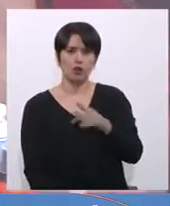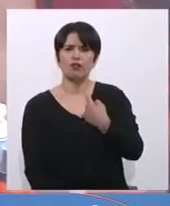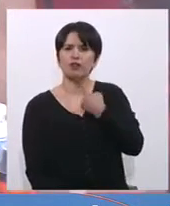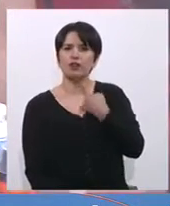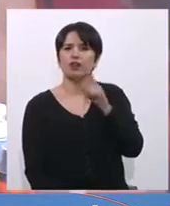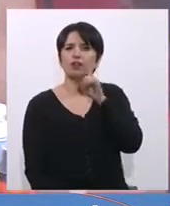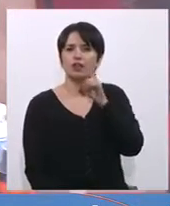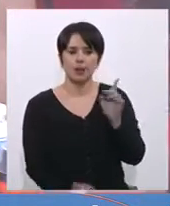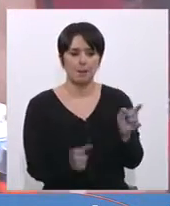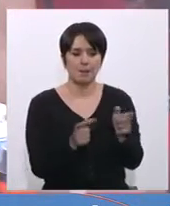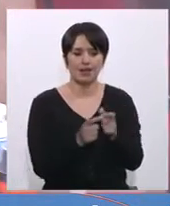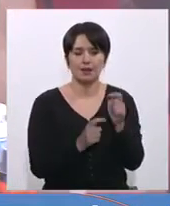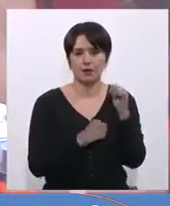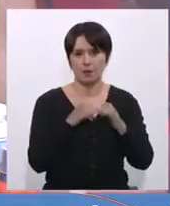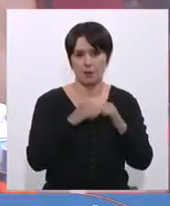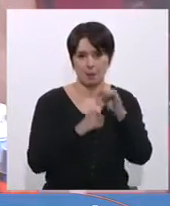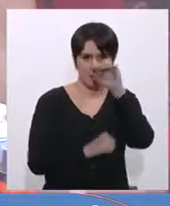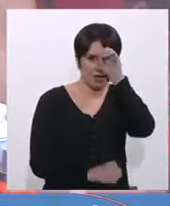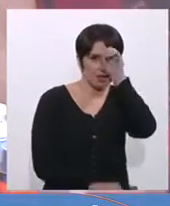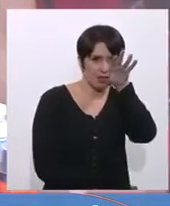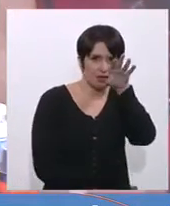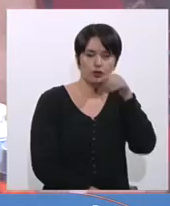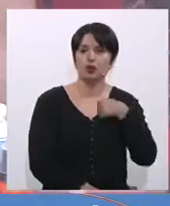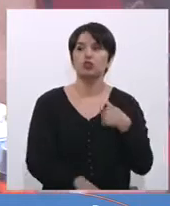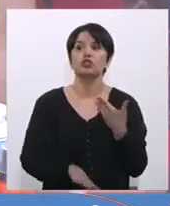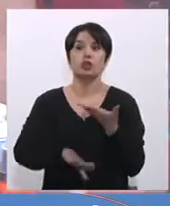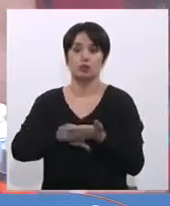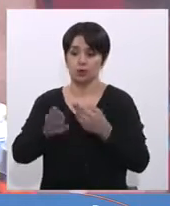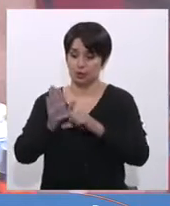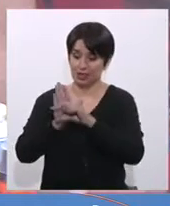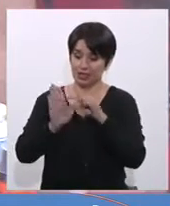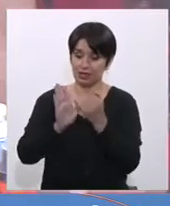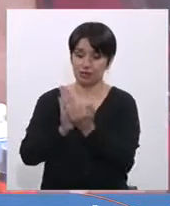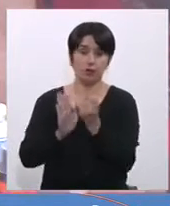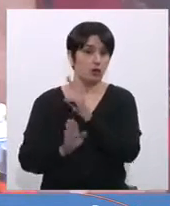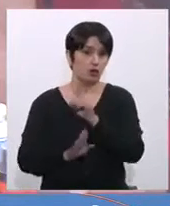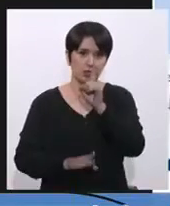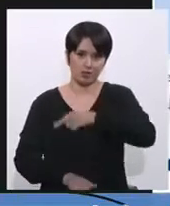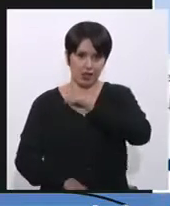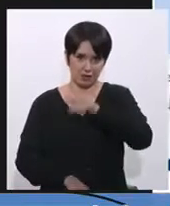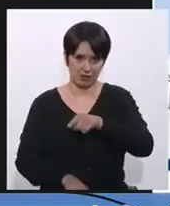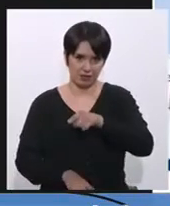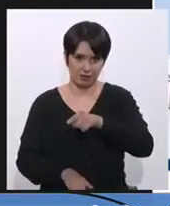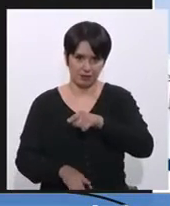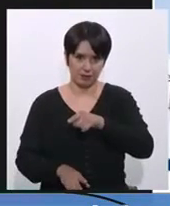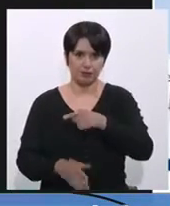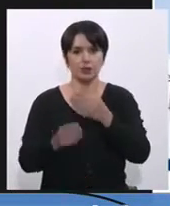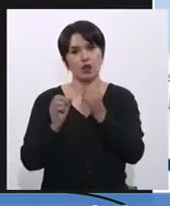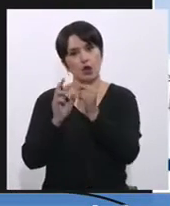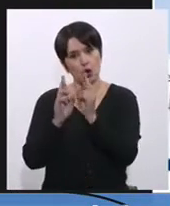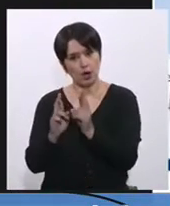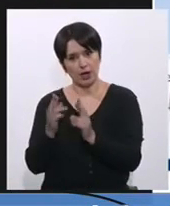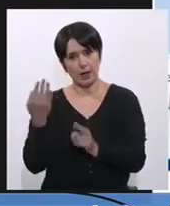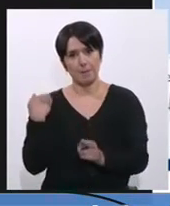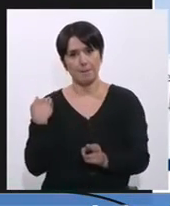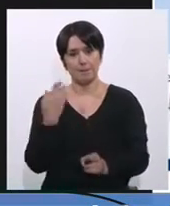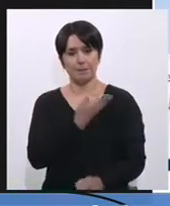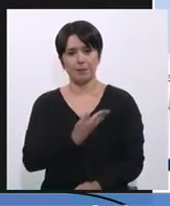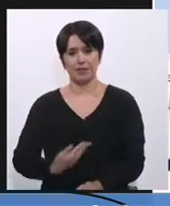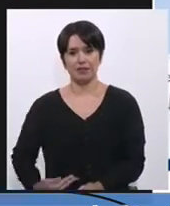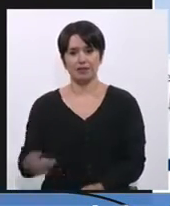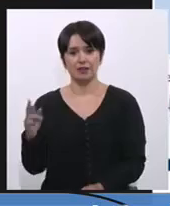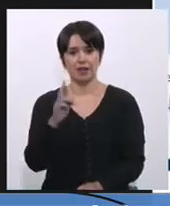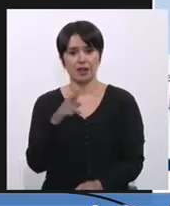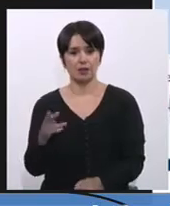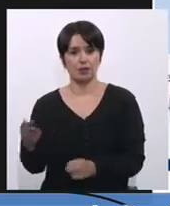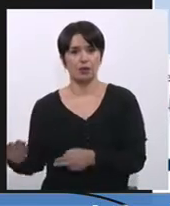pequeños mineros. Yo le pido, porque esta indicación obviamente es inadmisible, que el Ejecutivo pueda acoger esta solicitud